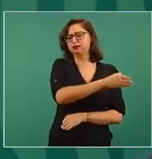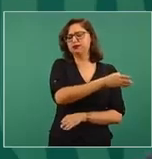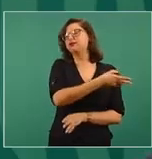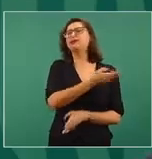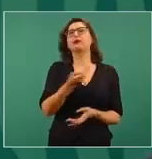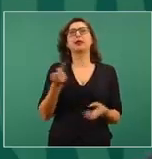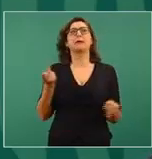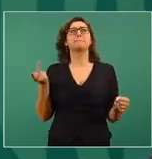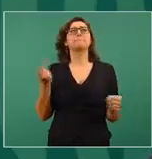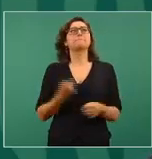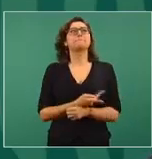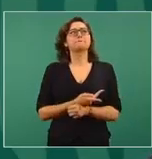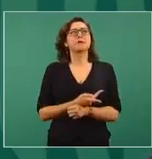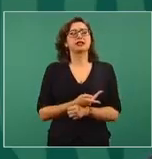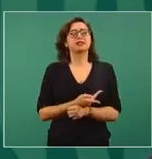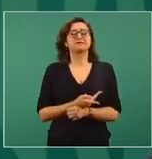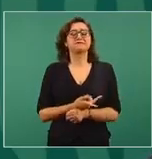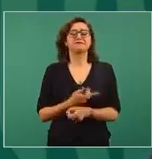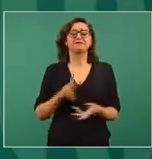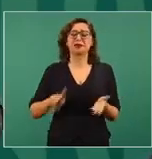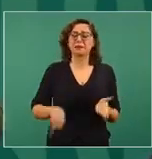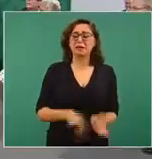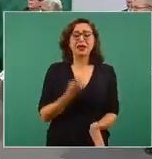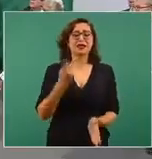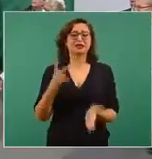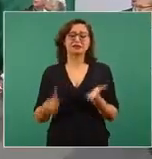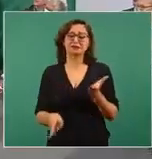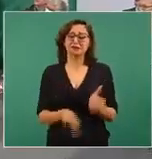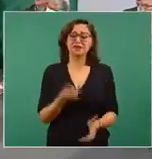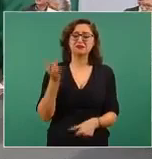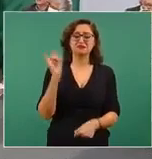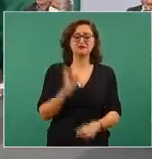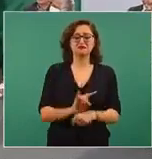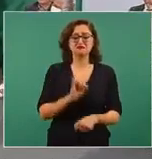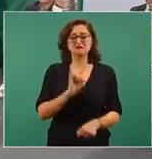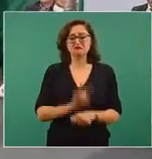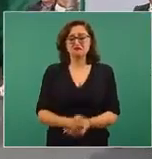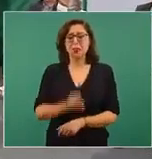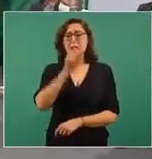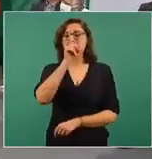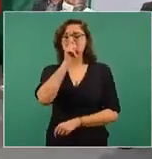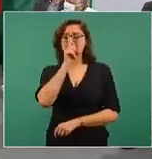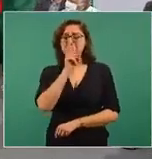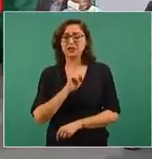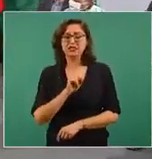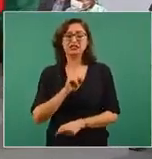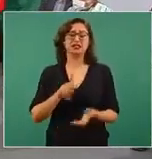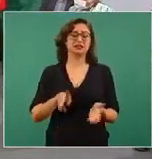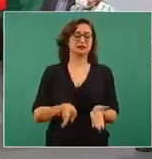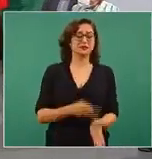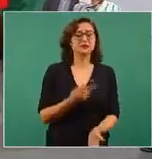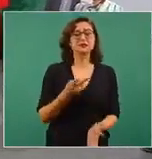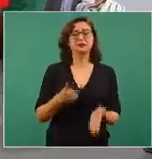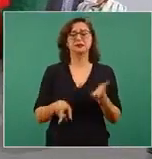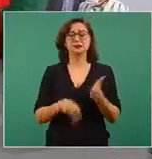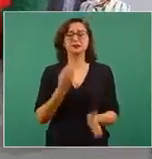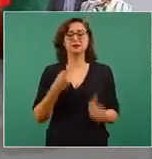se presentaban hechos como estos, como los que acabamos de ver,